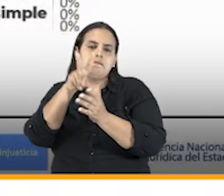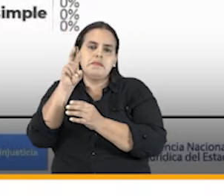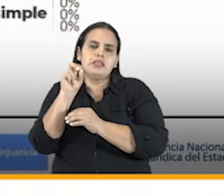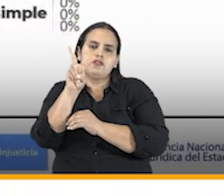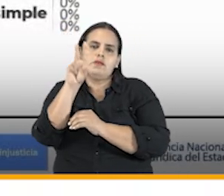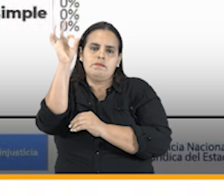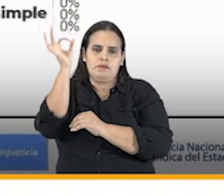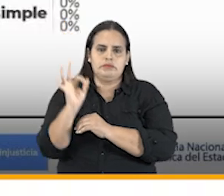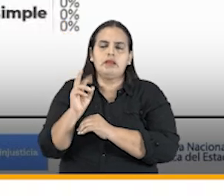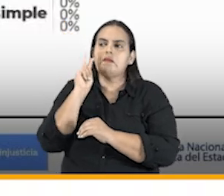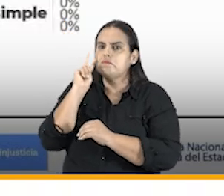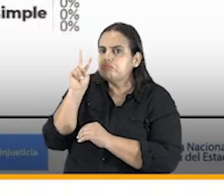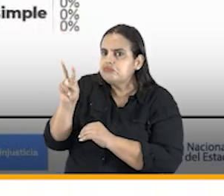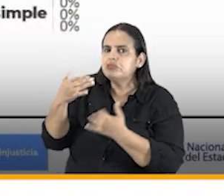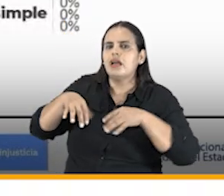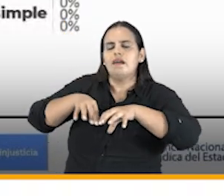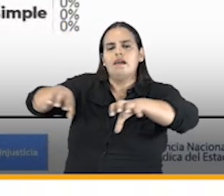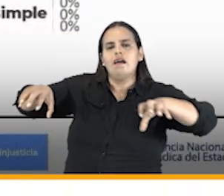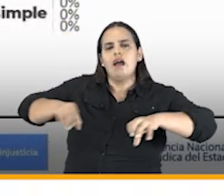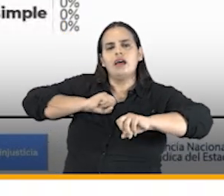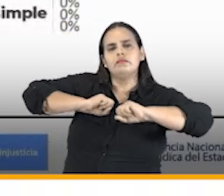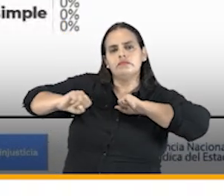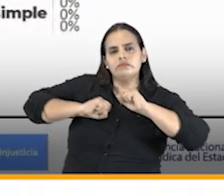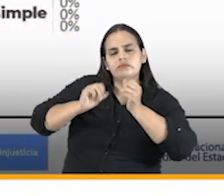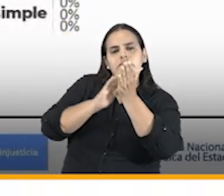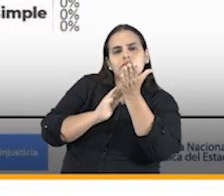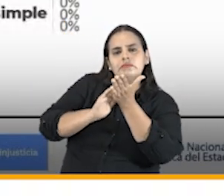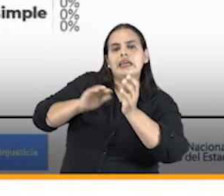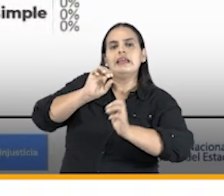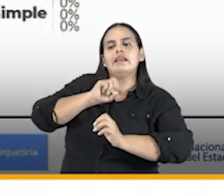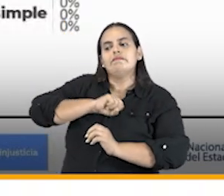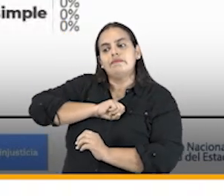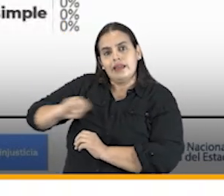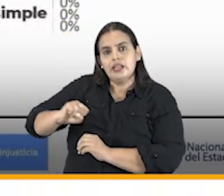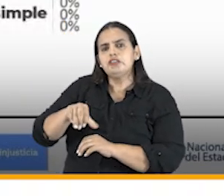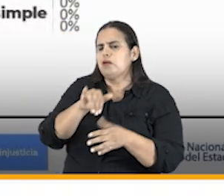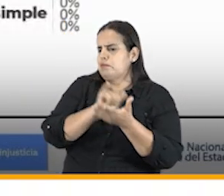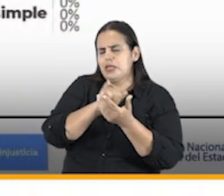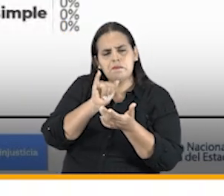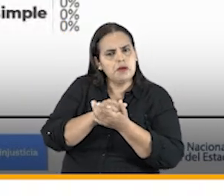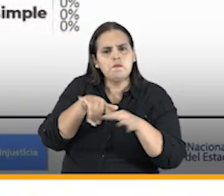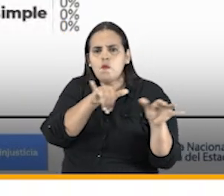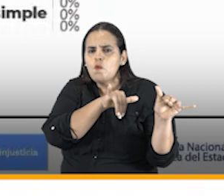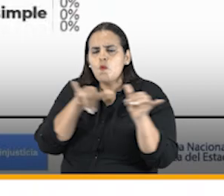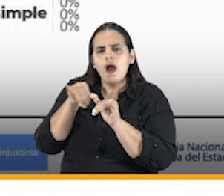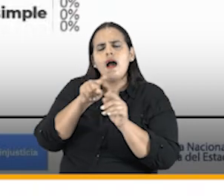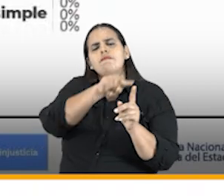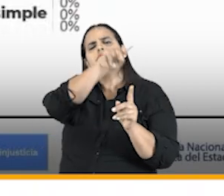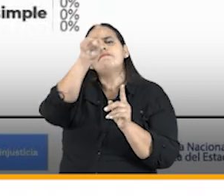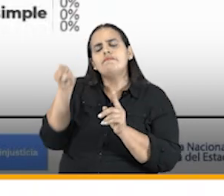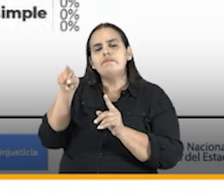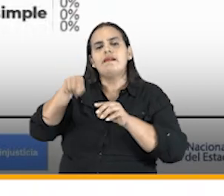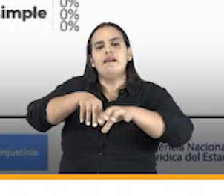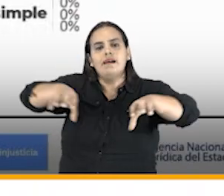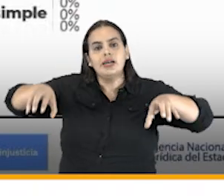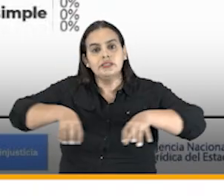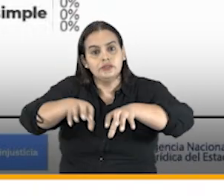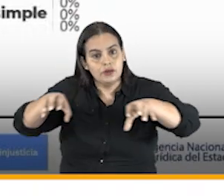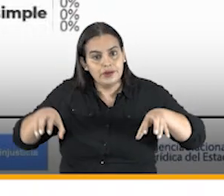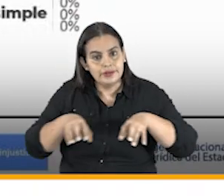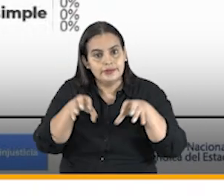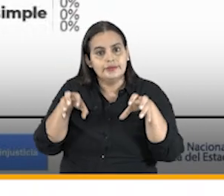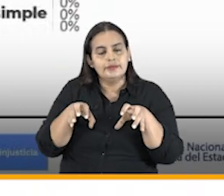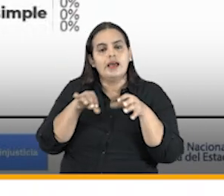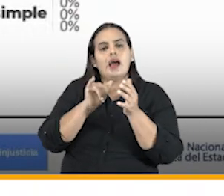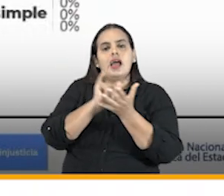La acción de nulidad de restablecimiento del derecho se mantiene estable, lo mismo que las acciones de protección a los